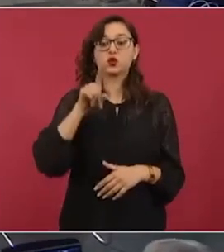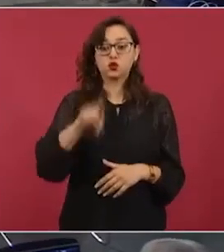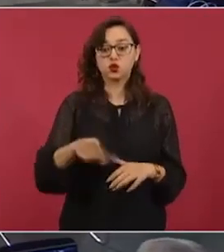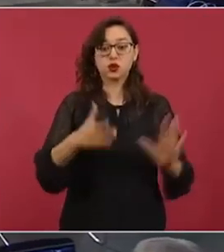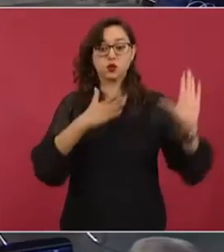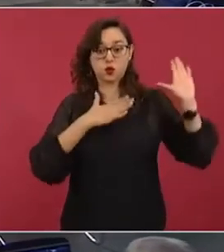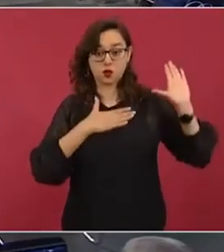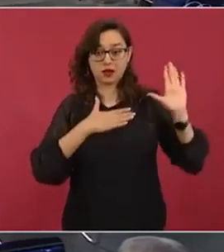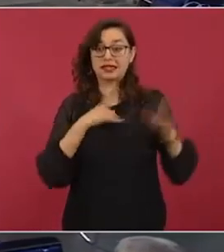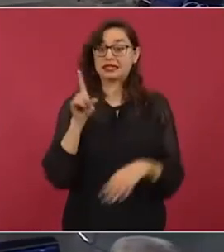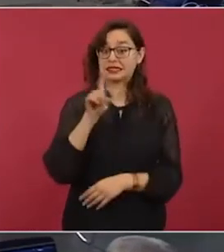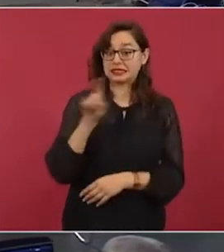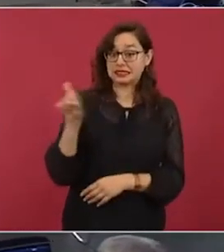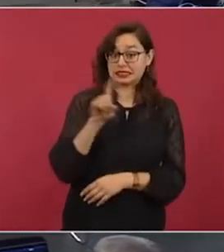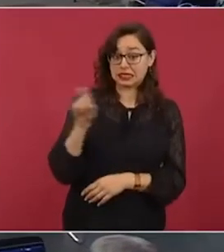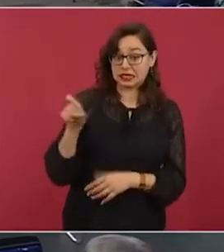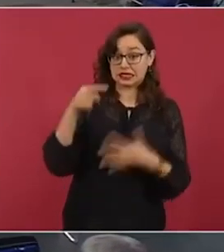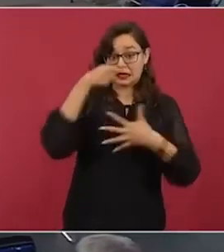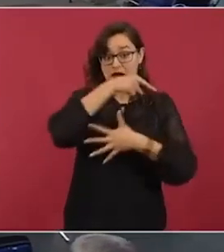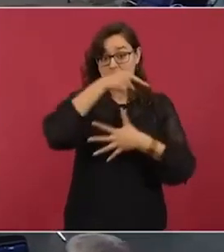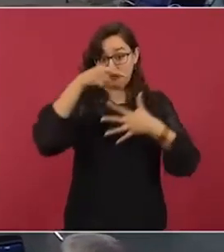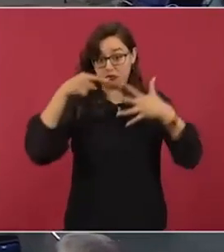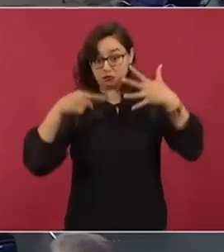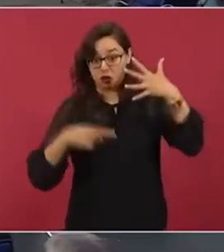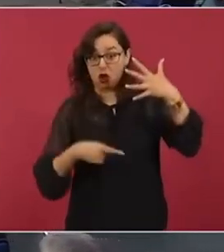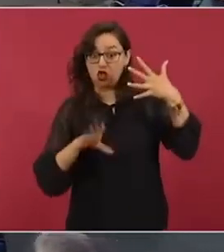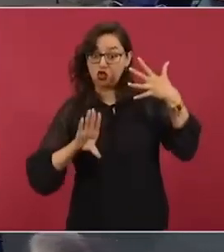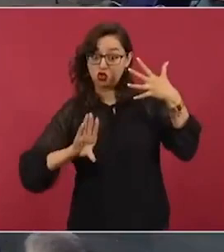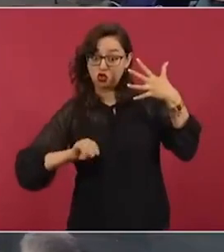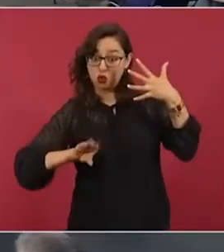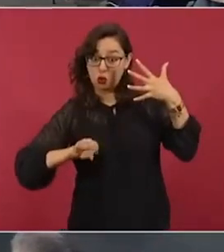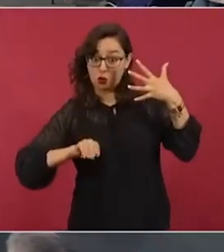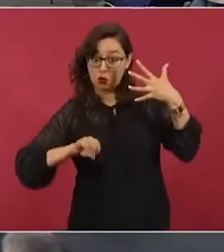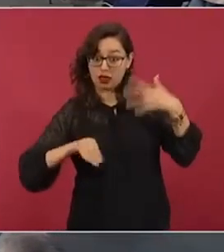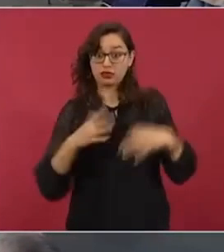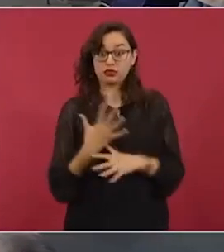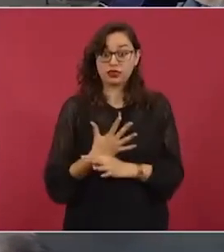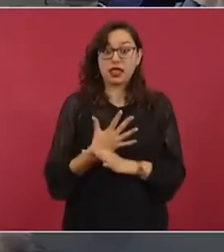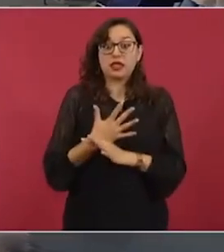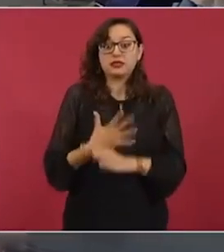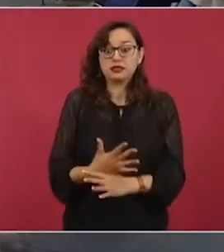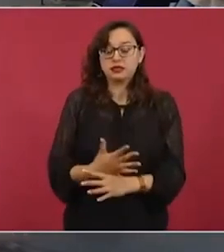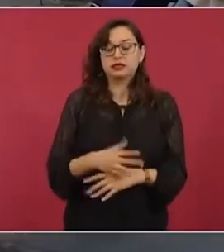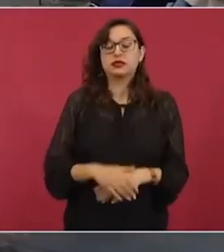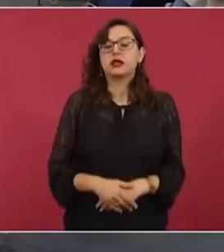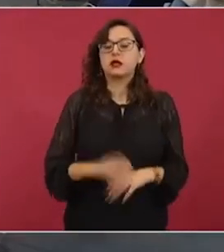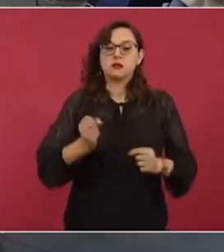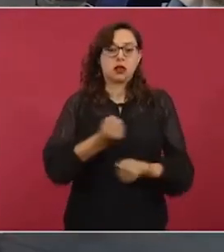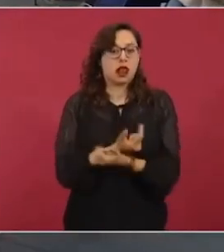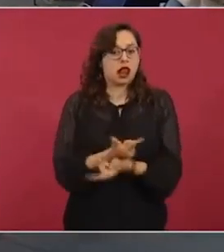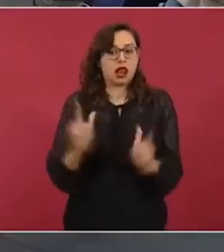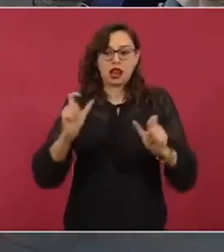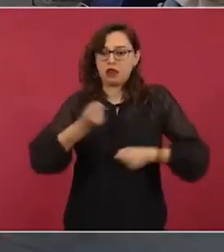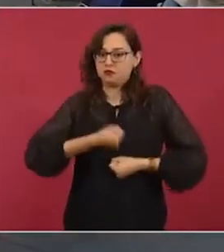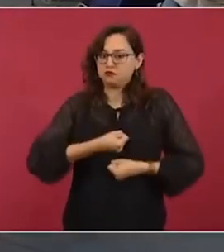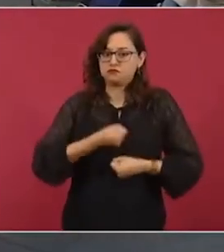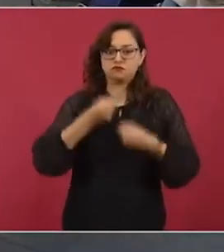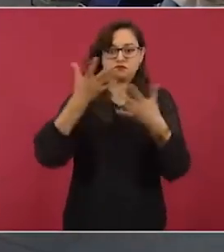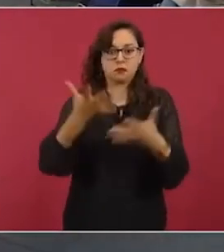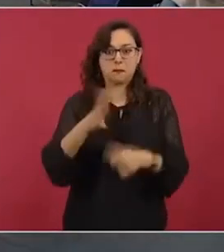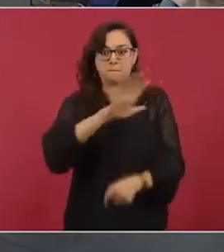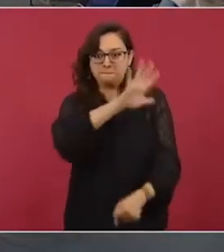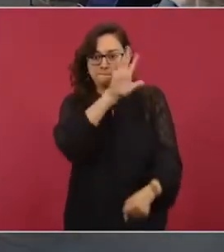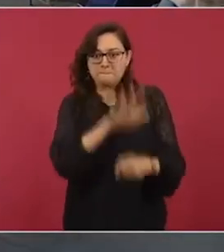hizo dice se respetará la libertad de expresión, nunca el gobierno aplicará censura a ningún periodista o medio de